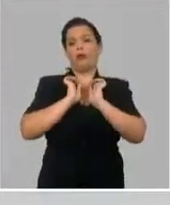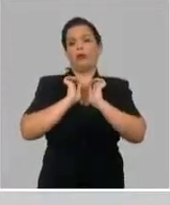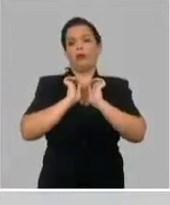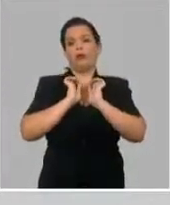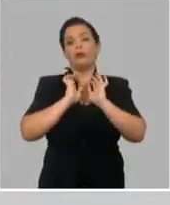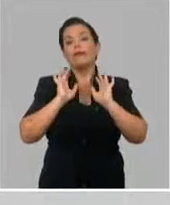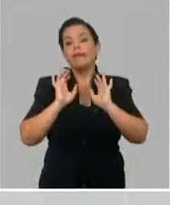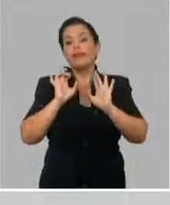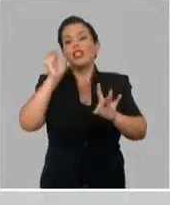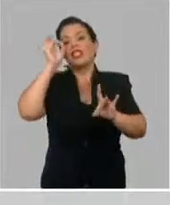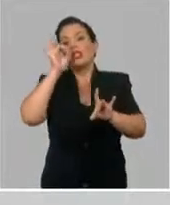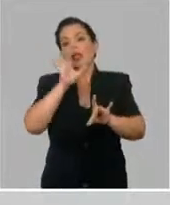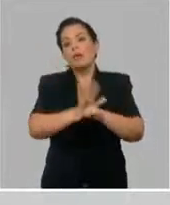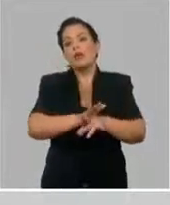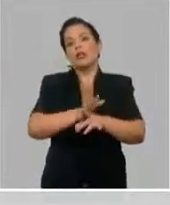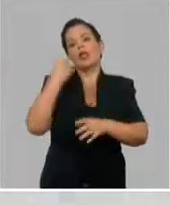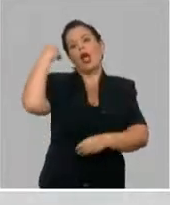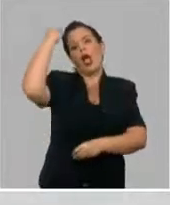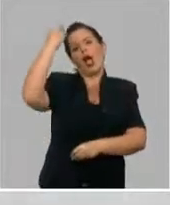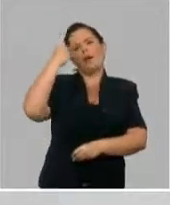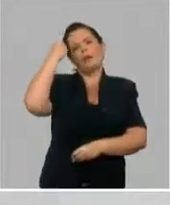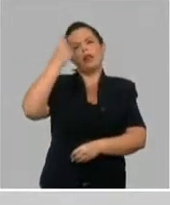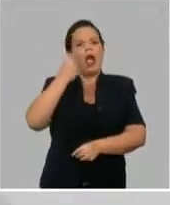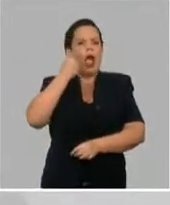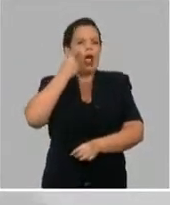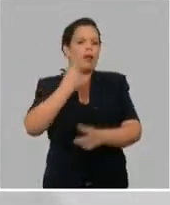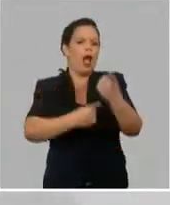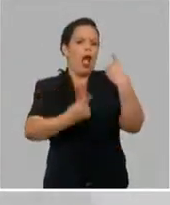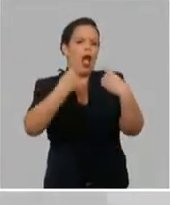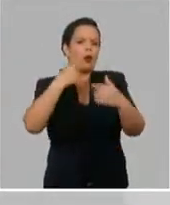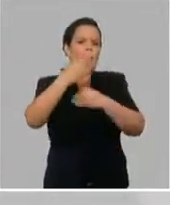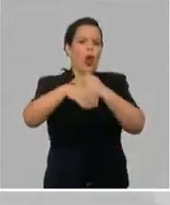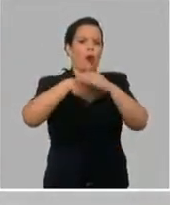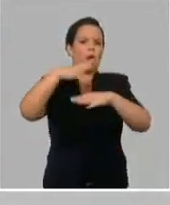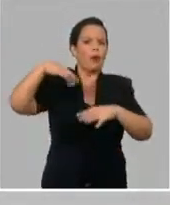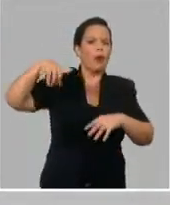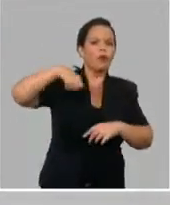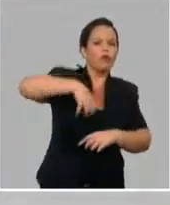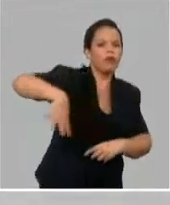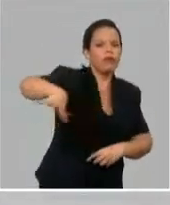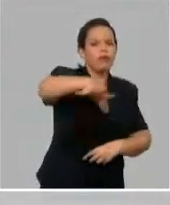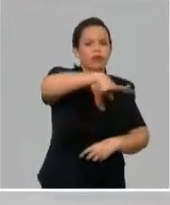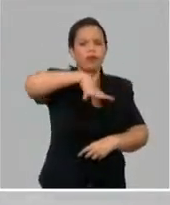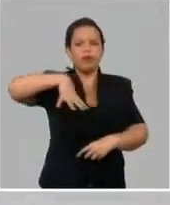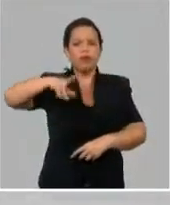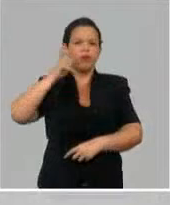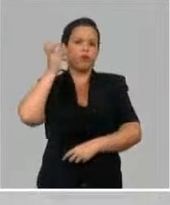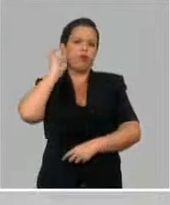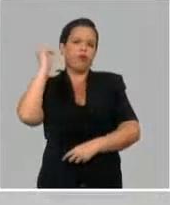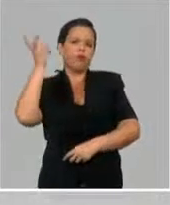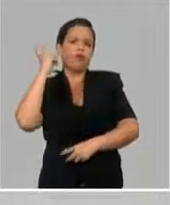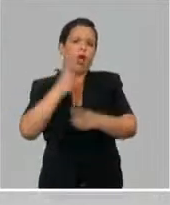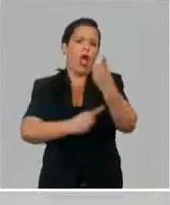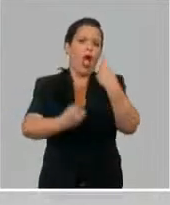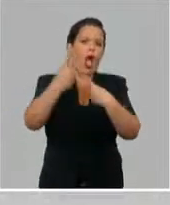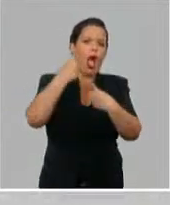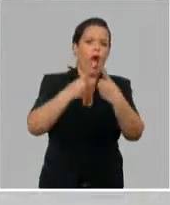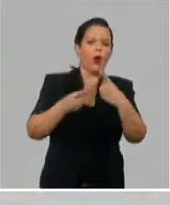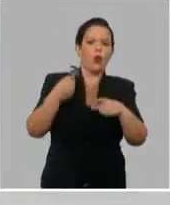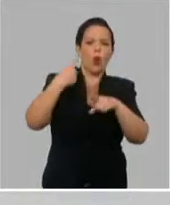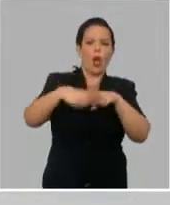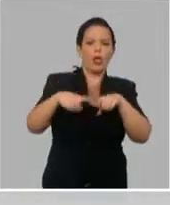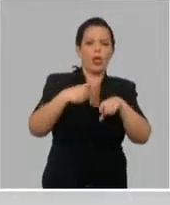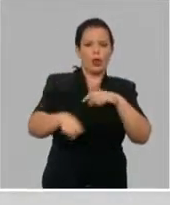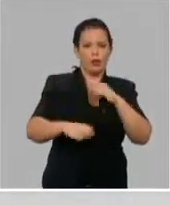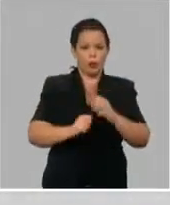ultrasonica y al final microondas. Que supuestamente está sustentado en unas sensaciones que reportan